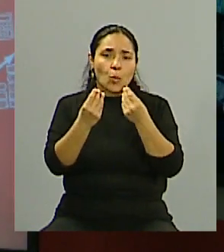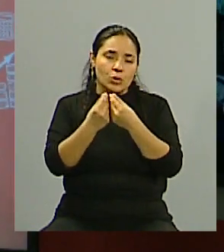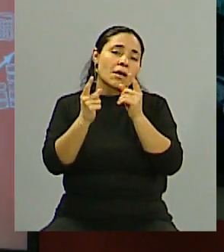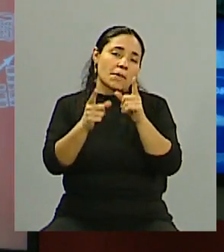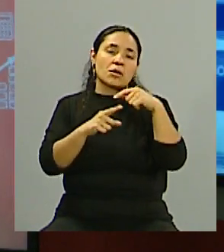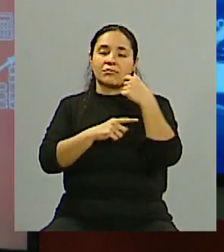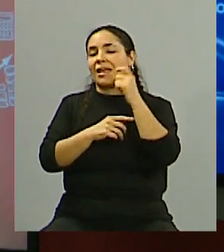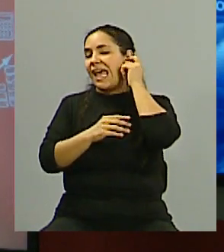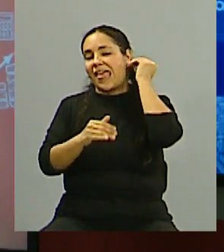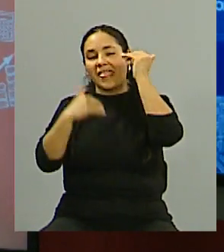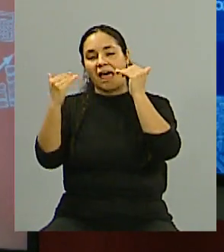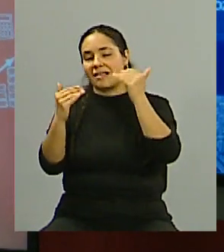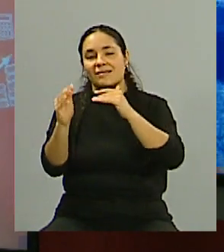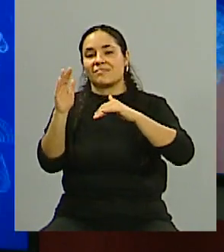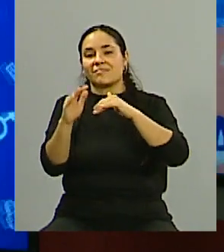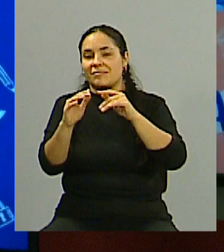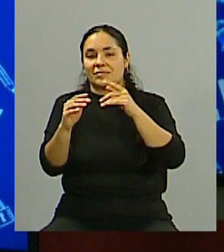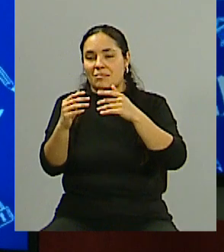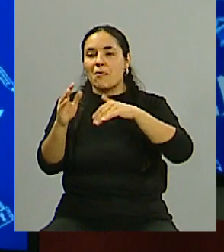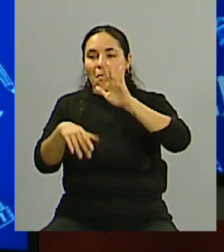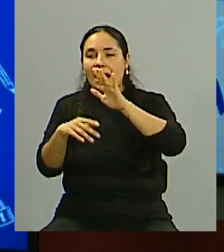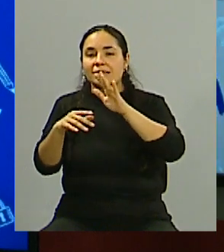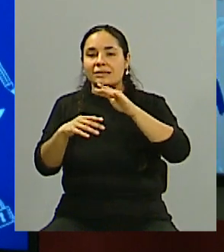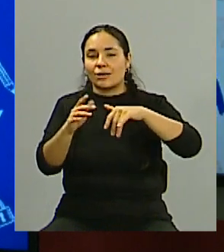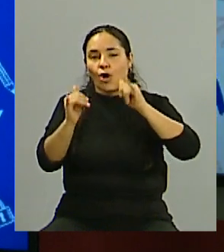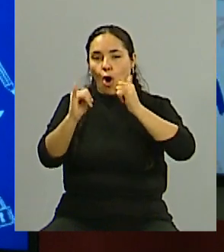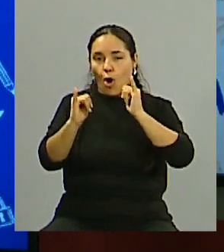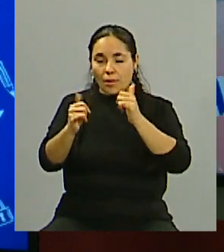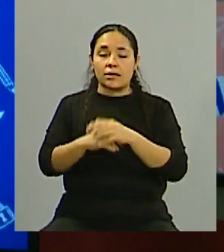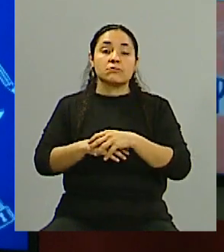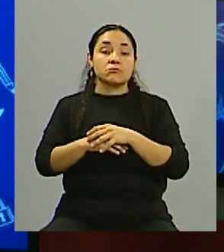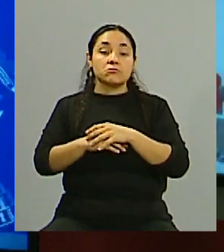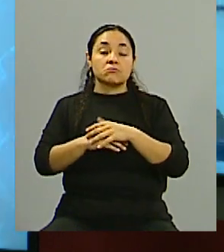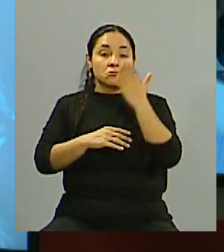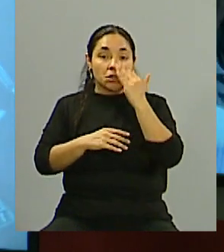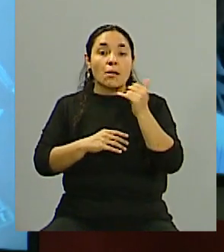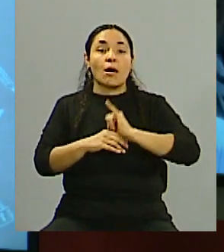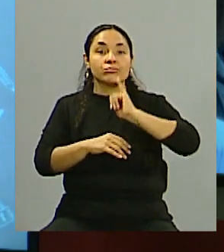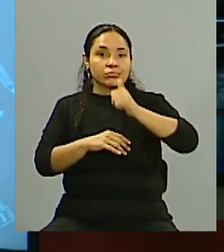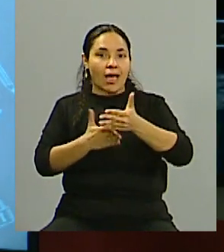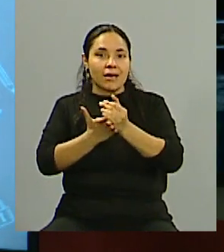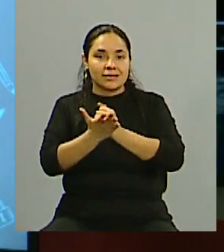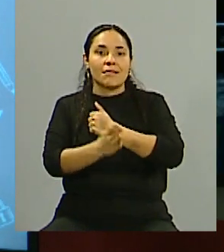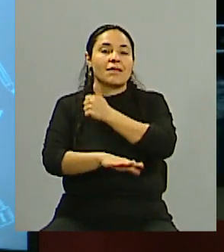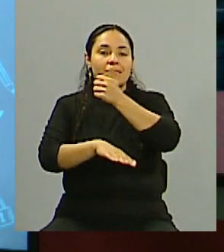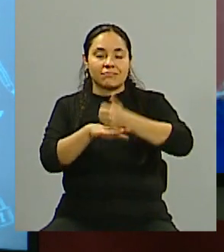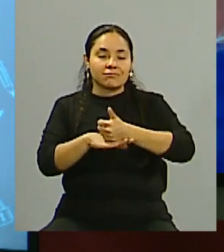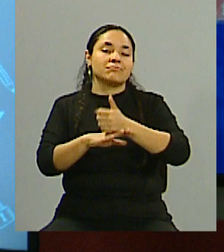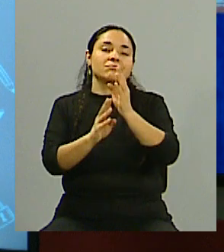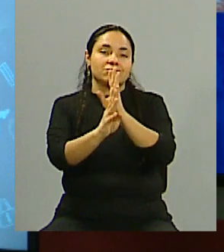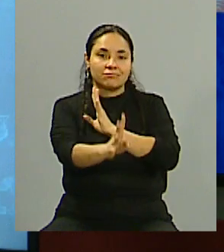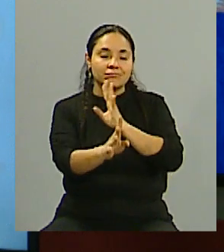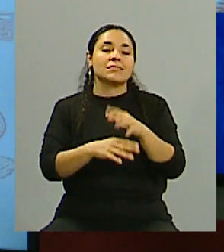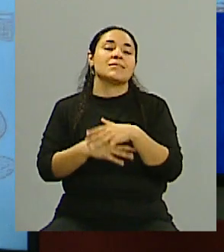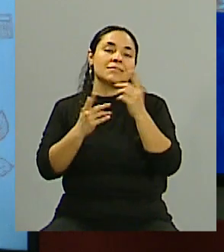de todas las edades, pero mayoritariamente jóvenes, se sumaban a esta convocatoria que se hacía a través de redes sociales. También obviamente esa